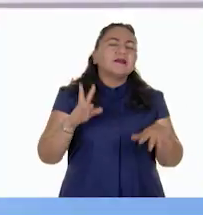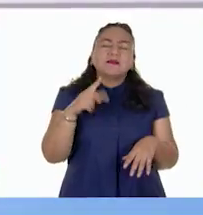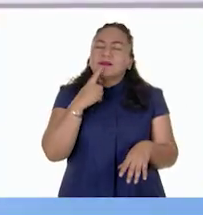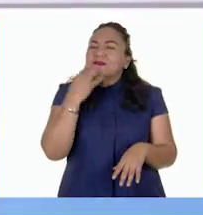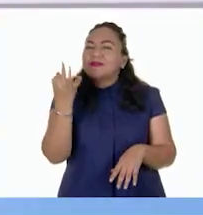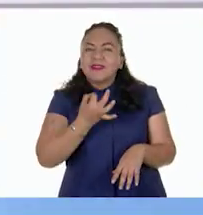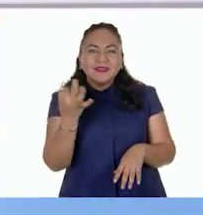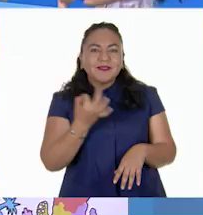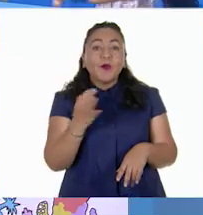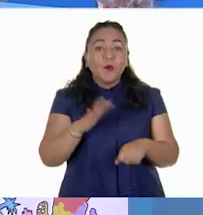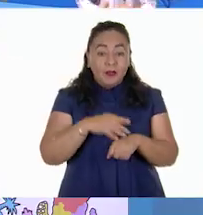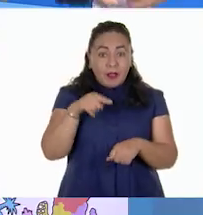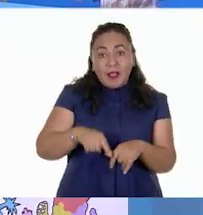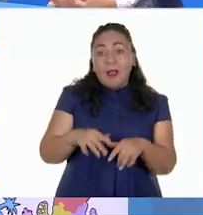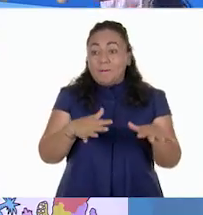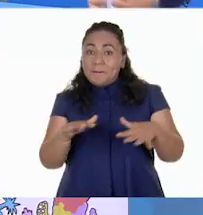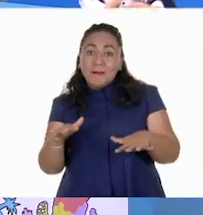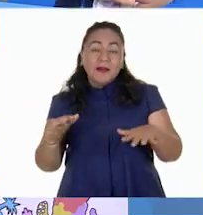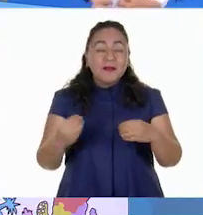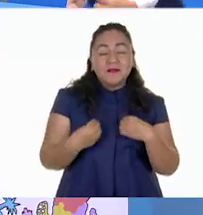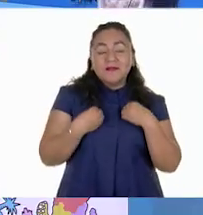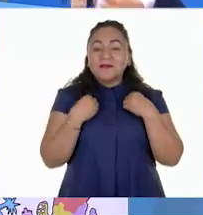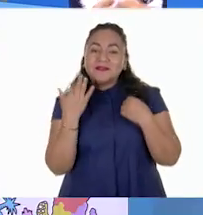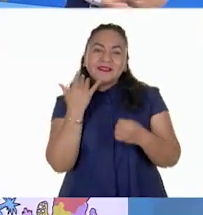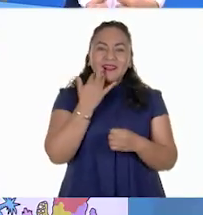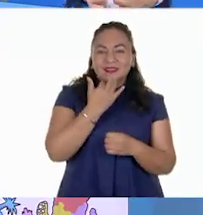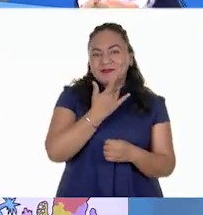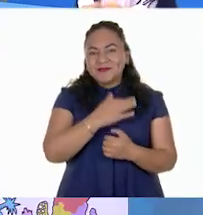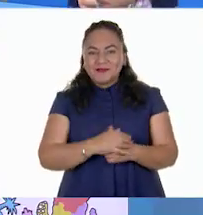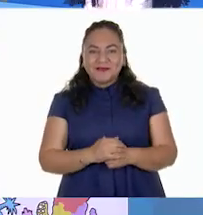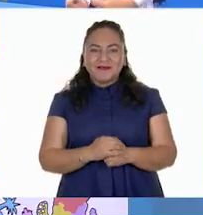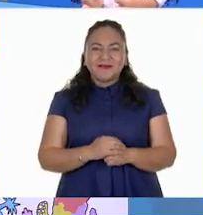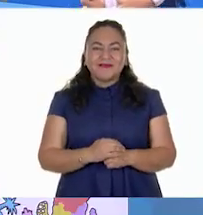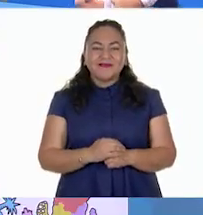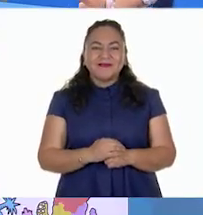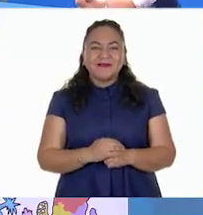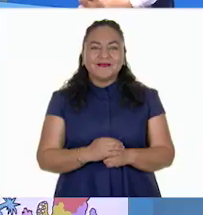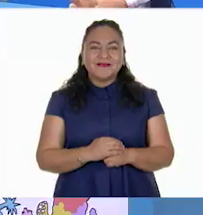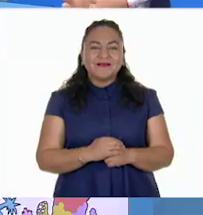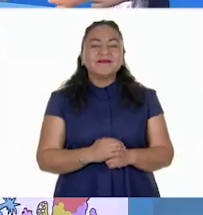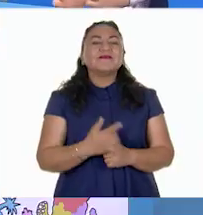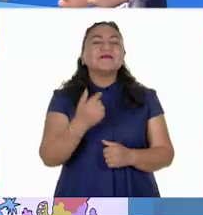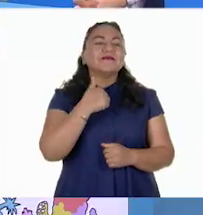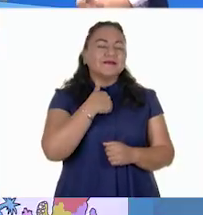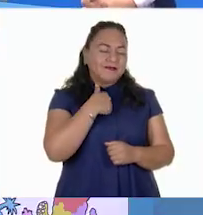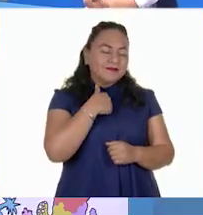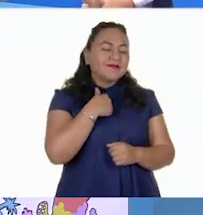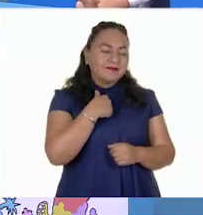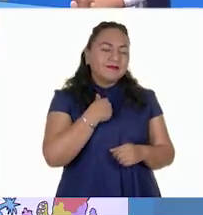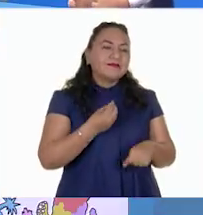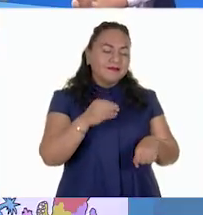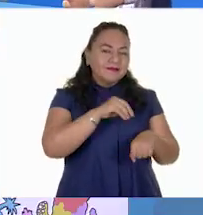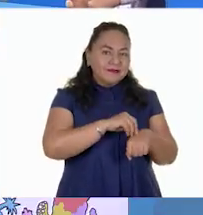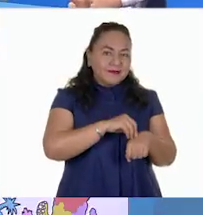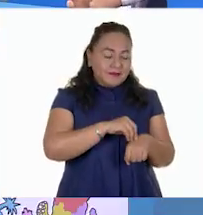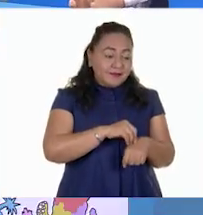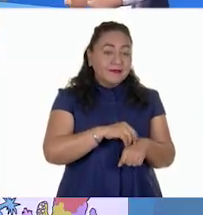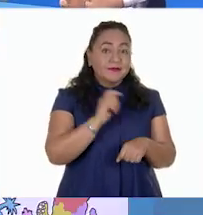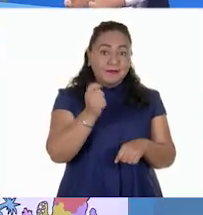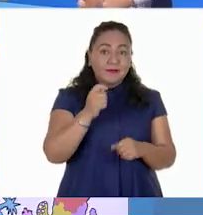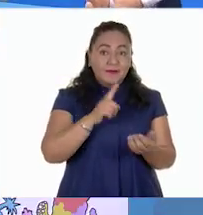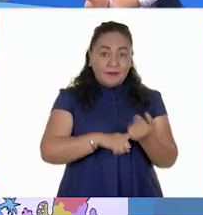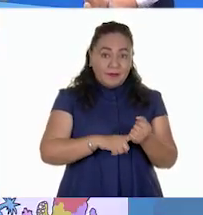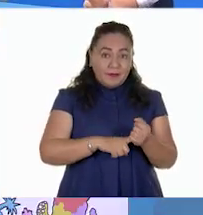deliciosos porque en el mar la vida es más sabrosa. Quiero poner énfasis en que la actividad